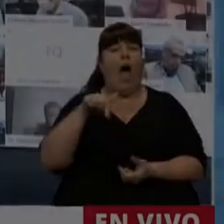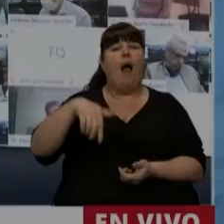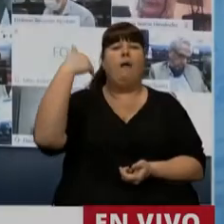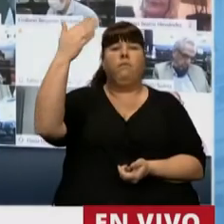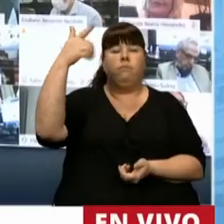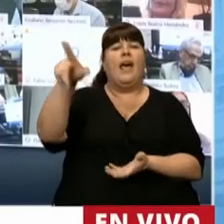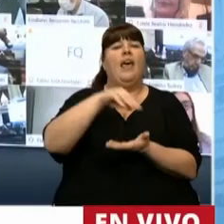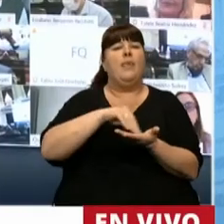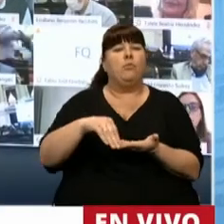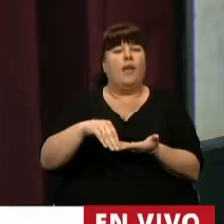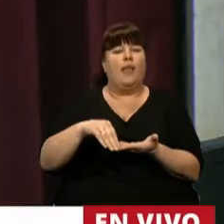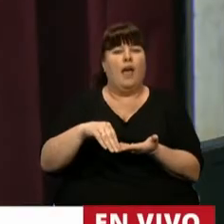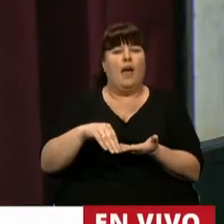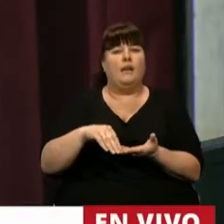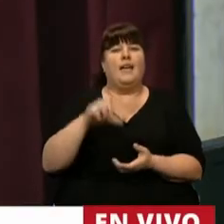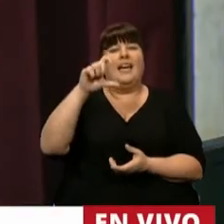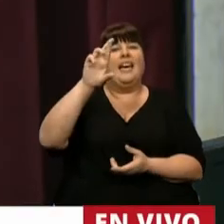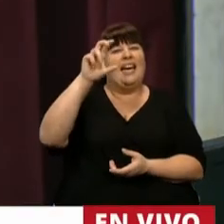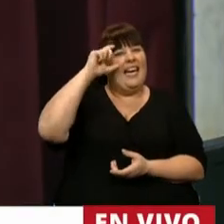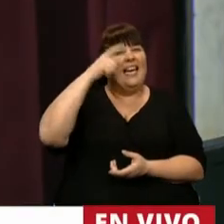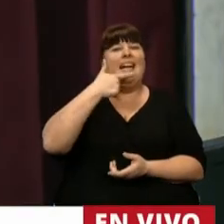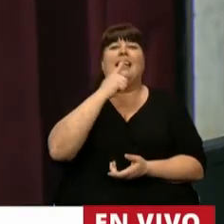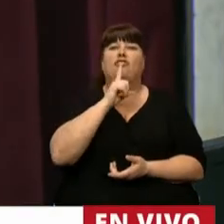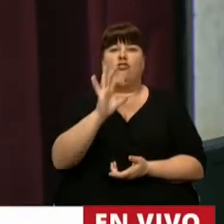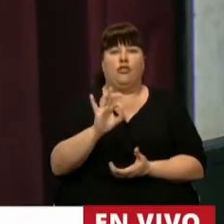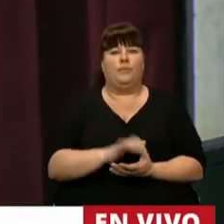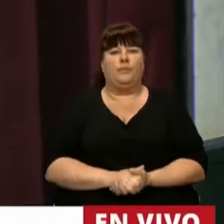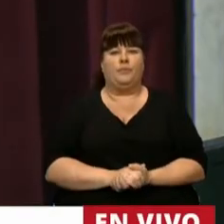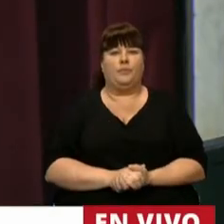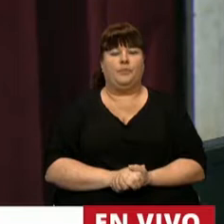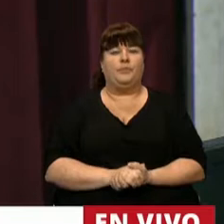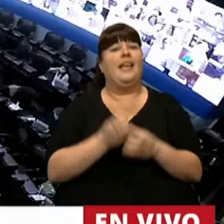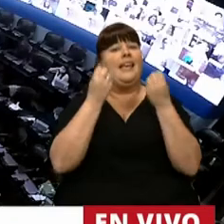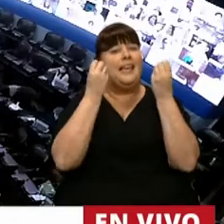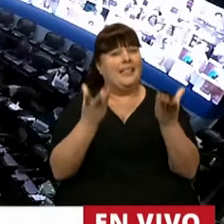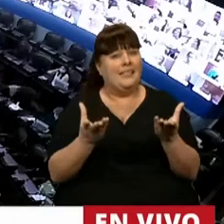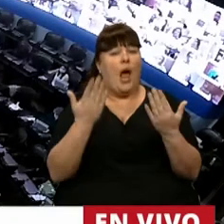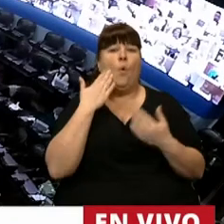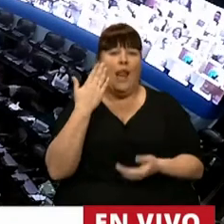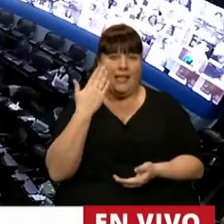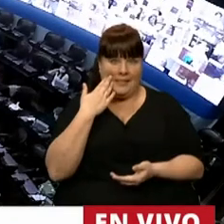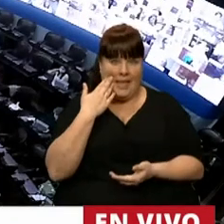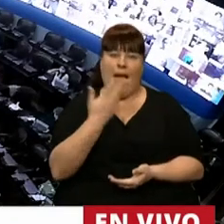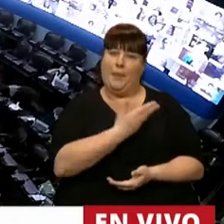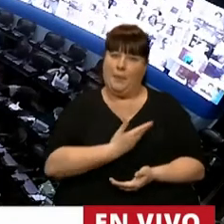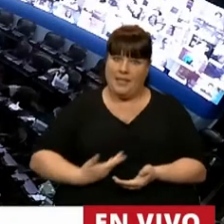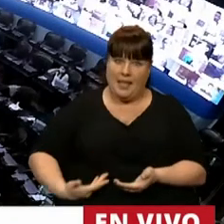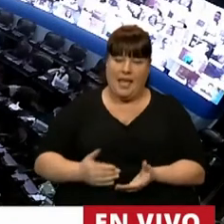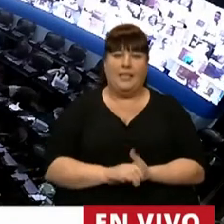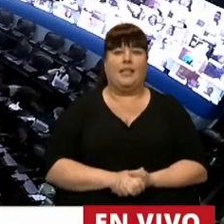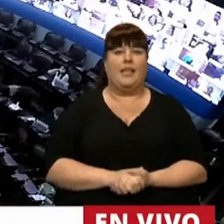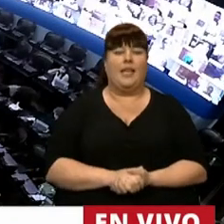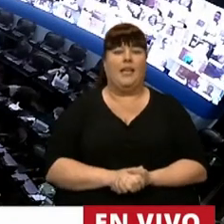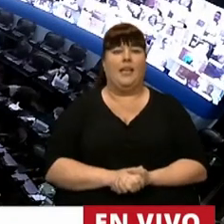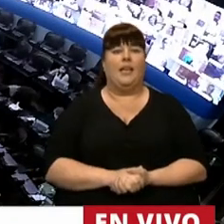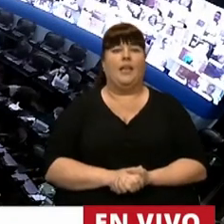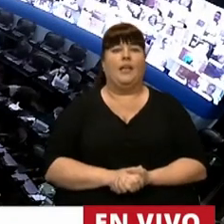La palabra, la diputada Maida Cresto. ¿Qué tal? Muy buenas tardes, señor presidente. Bueno,